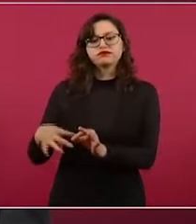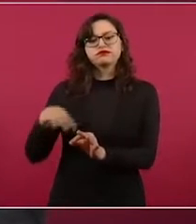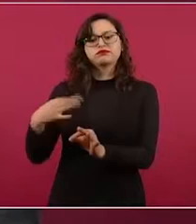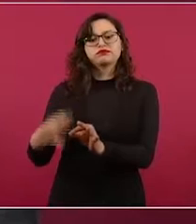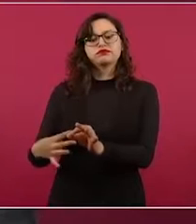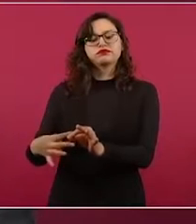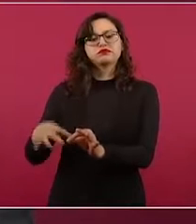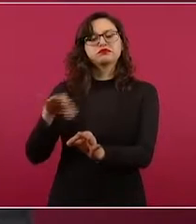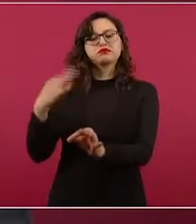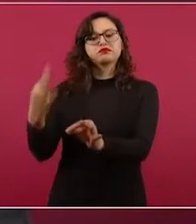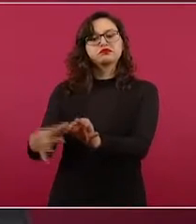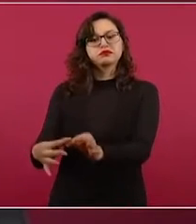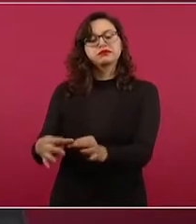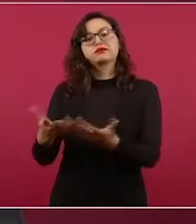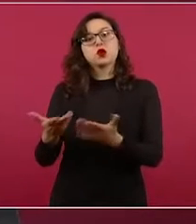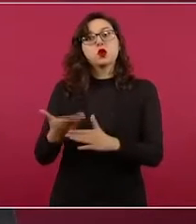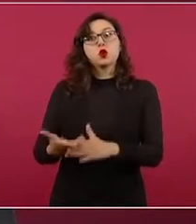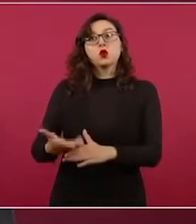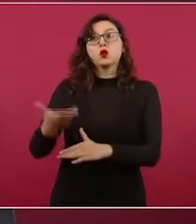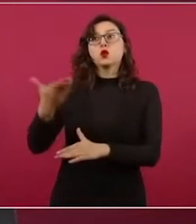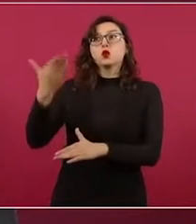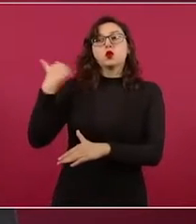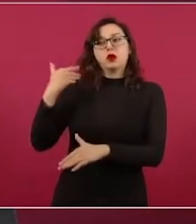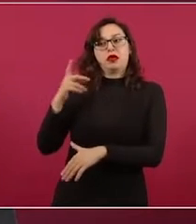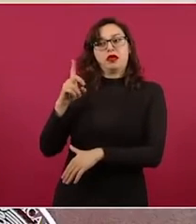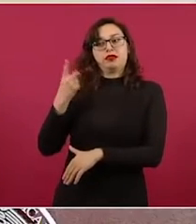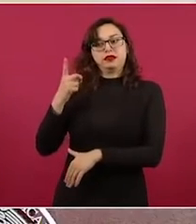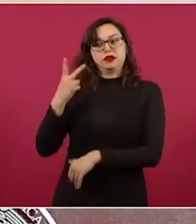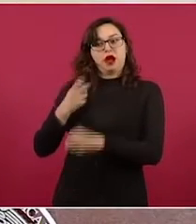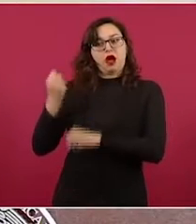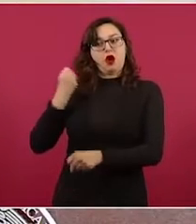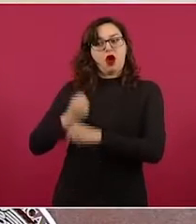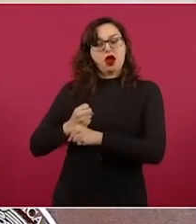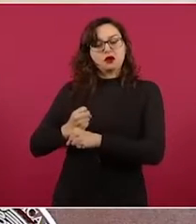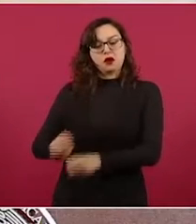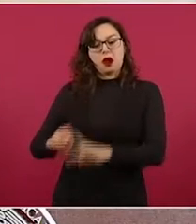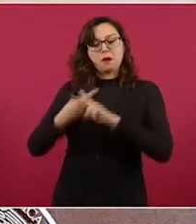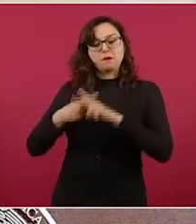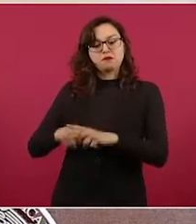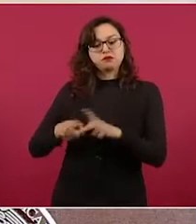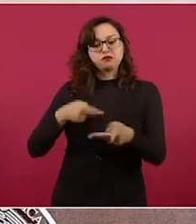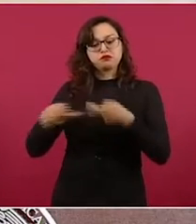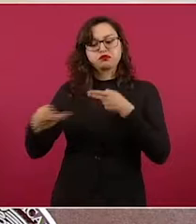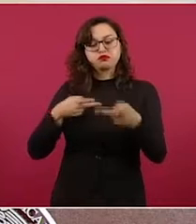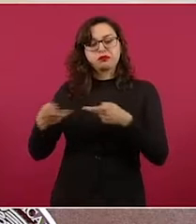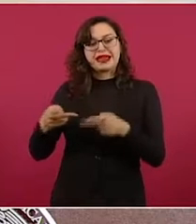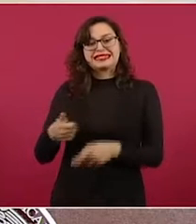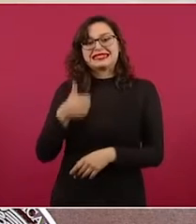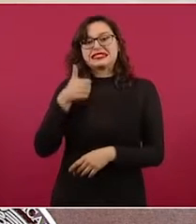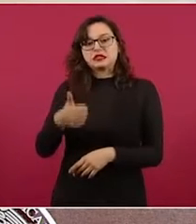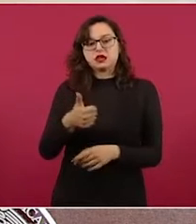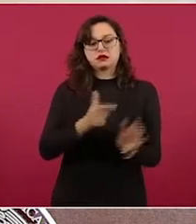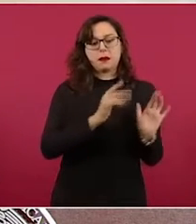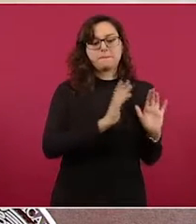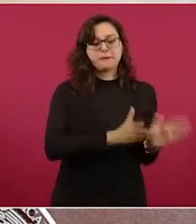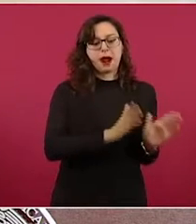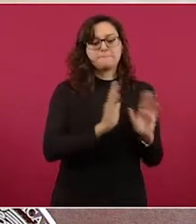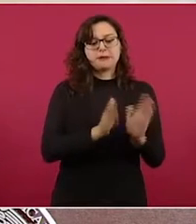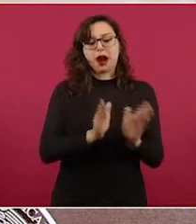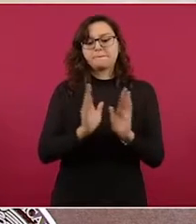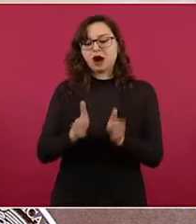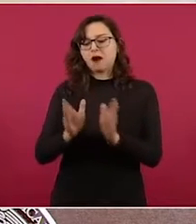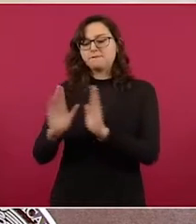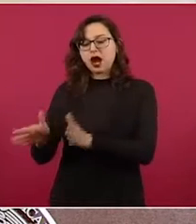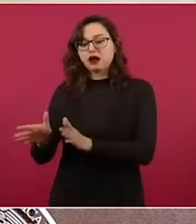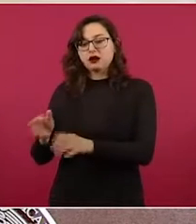con un recuento de las distintas fases, las seis que hasta el momento se han completado y la séptima que se abre en este